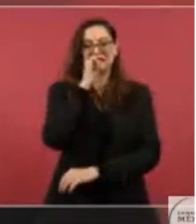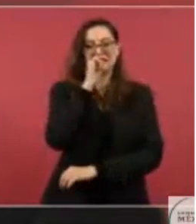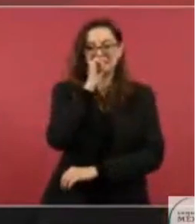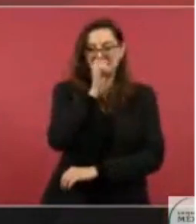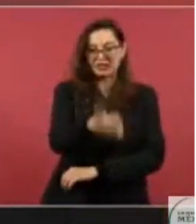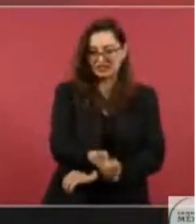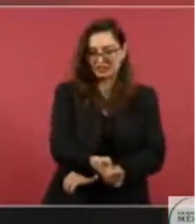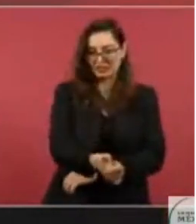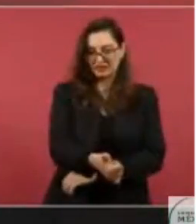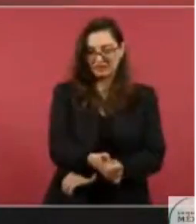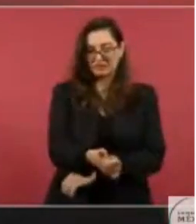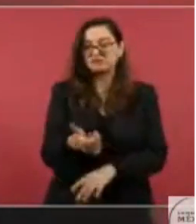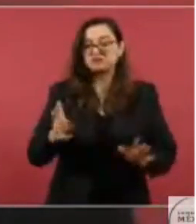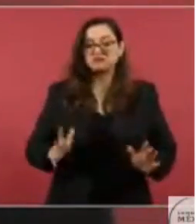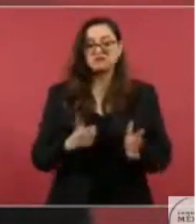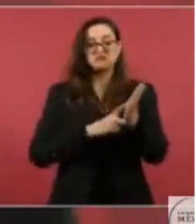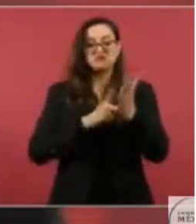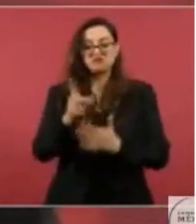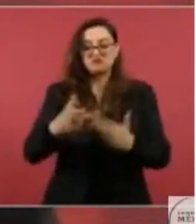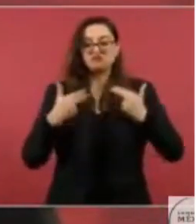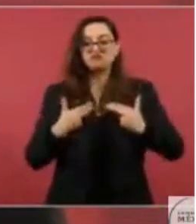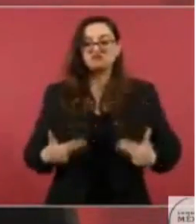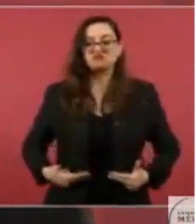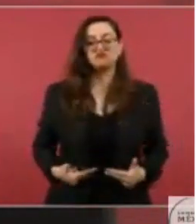Somos respetuosos de los derechos humanos.